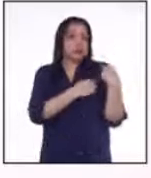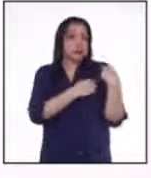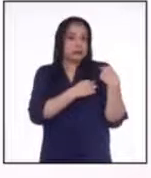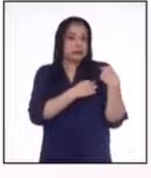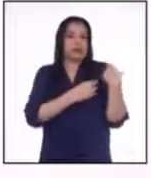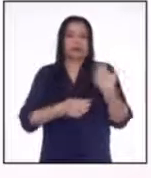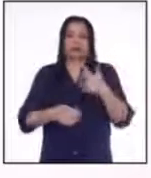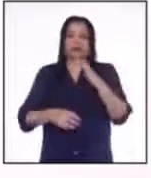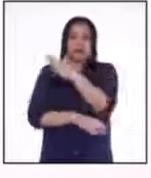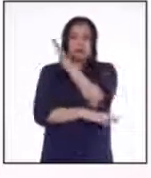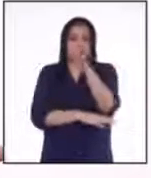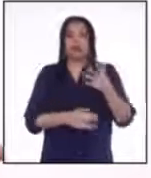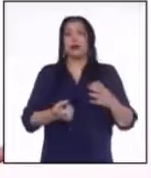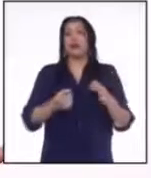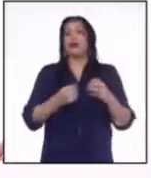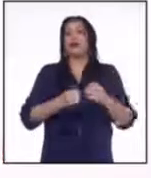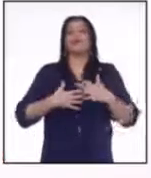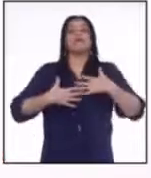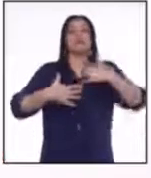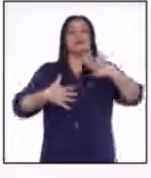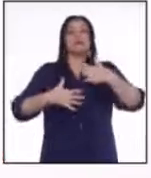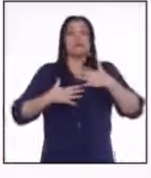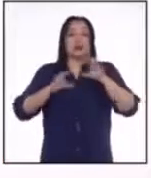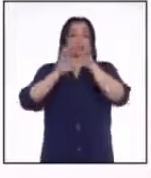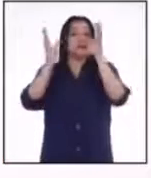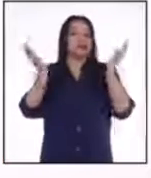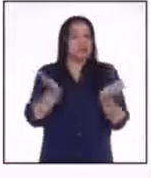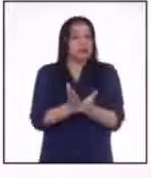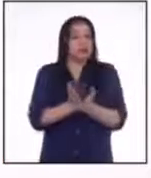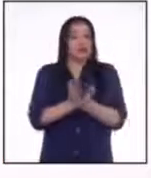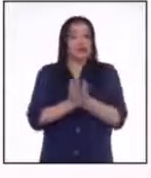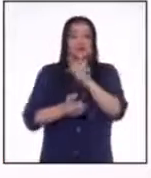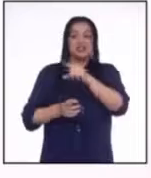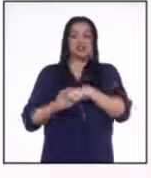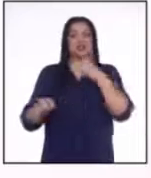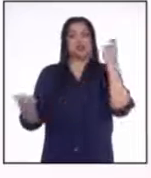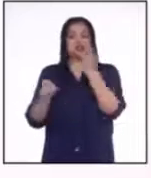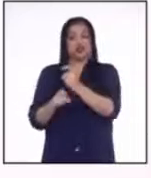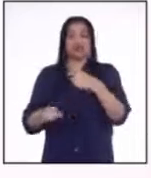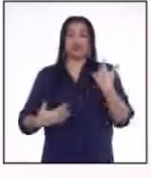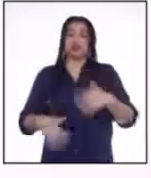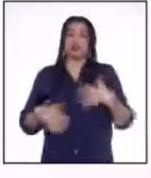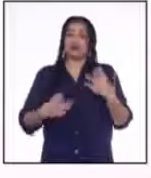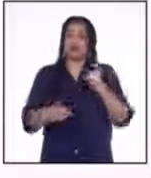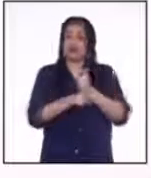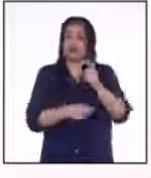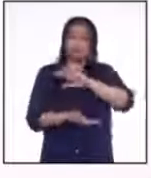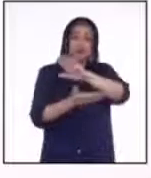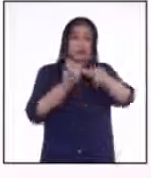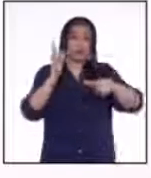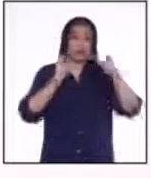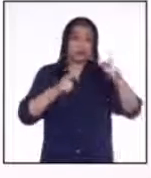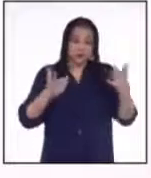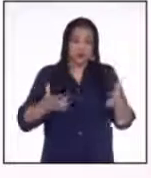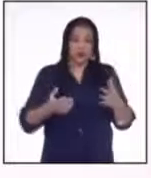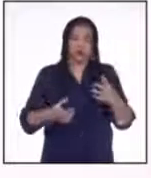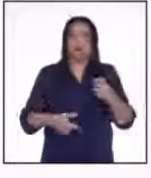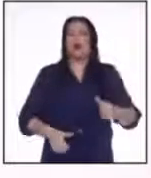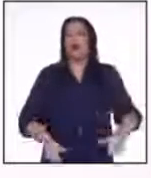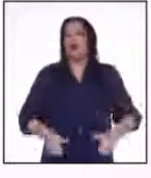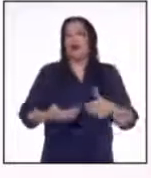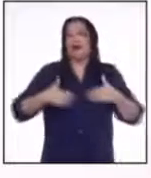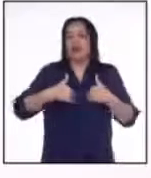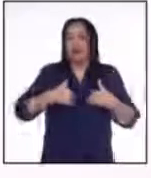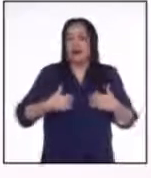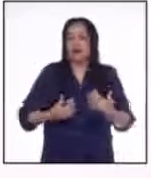pulmones del planeta. Y en consecuencia, esto afecta a todos los seres vivos. A veces los problemas del